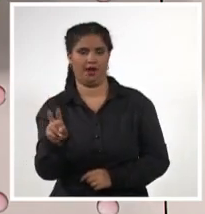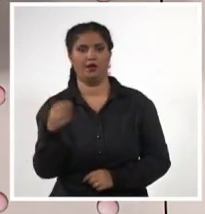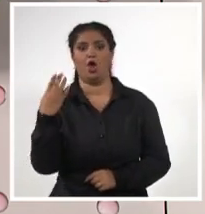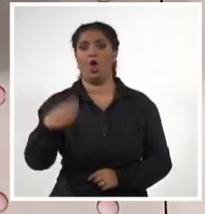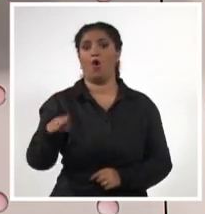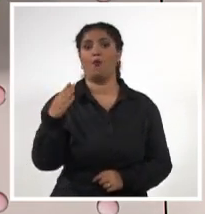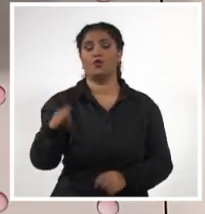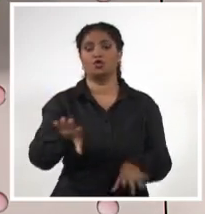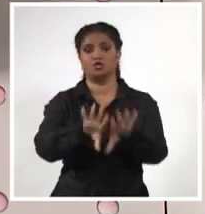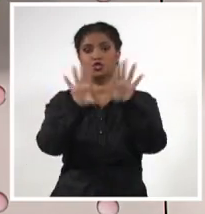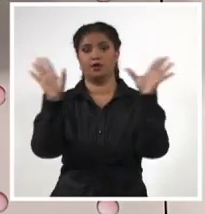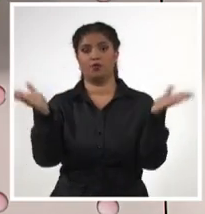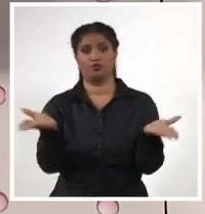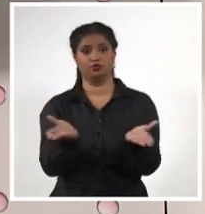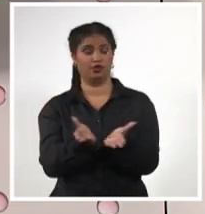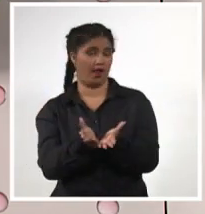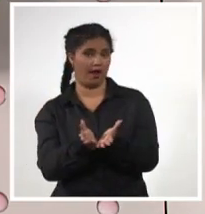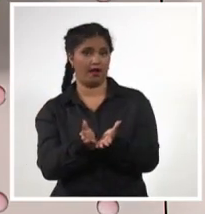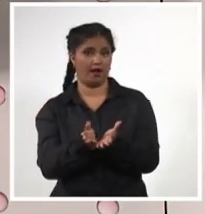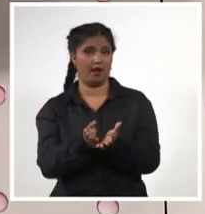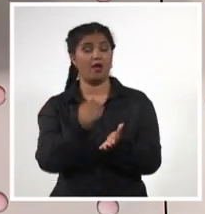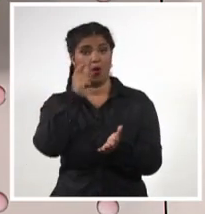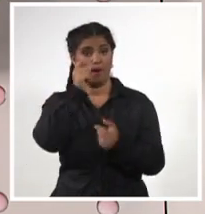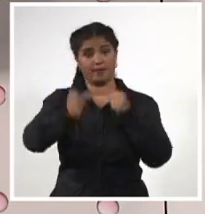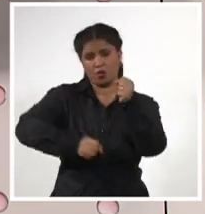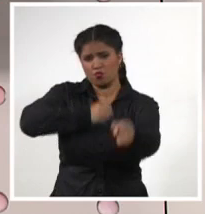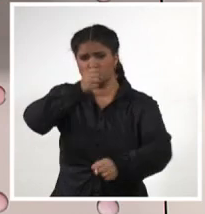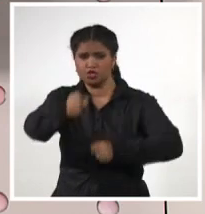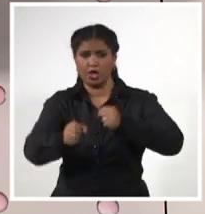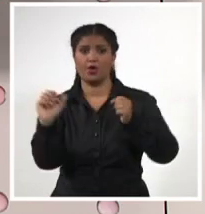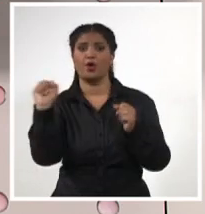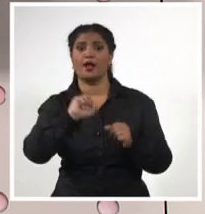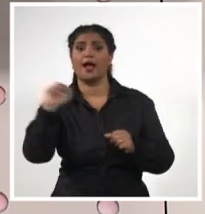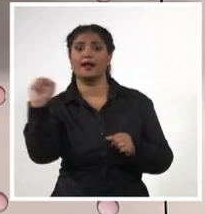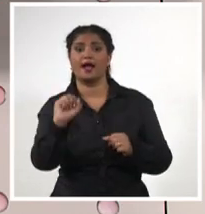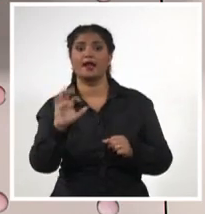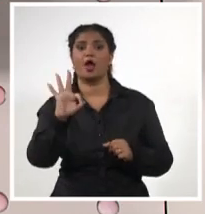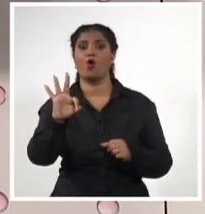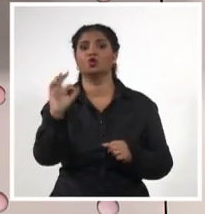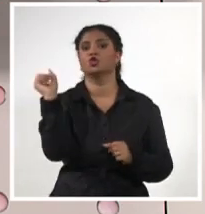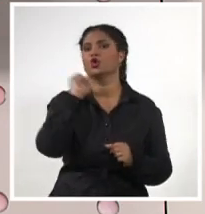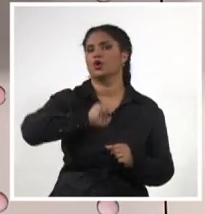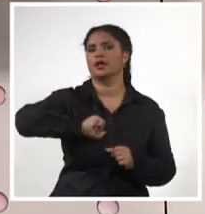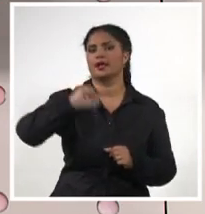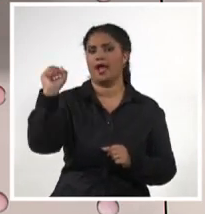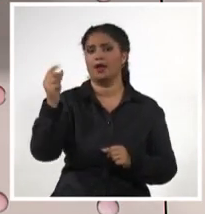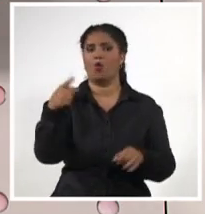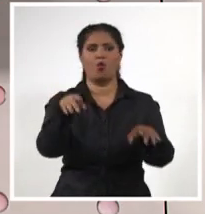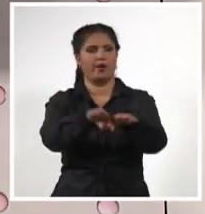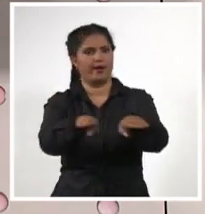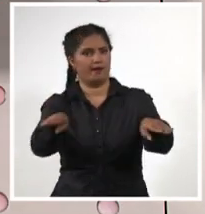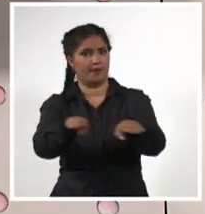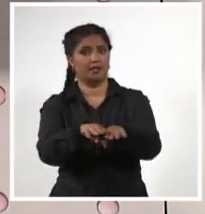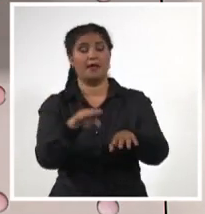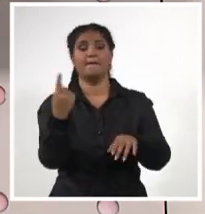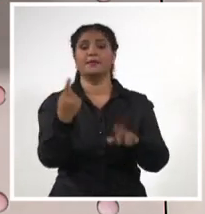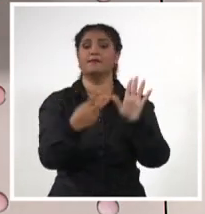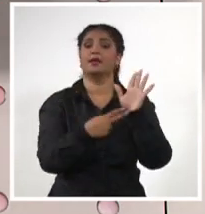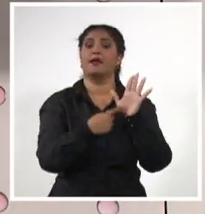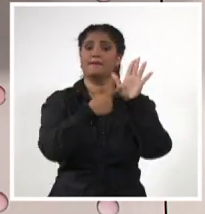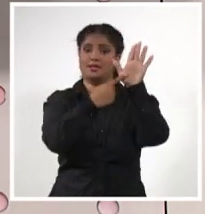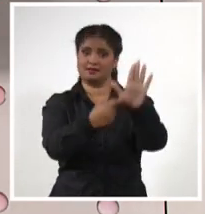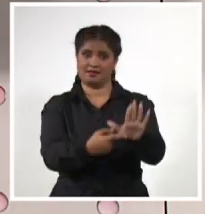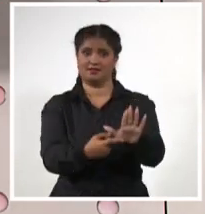y monarca panamericano tendrá ante sí a un boxeador que acumula ocho victorias, tres reveses y un empate. En su primera presentación como profesional, Osbel